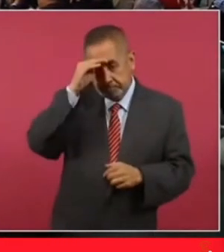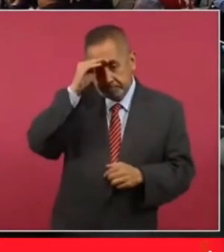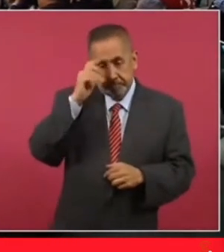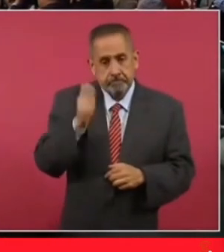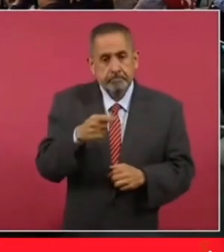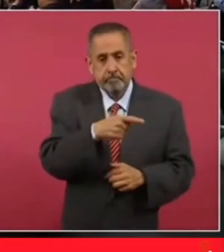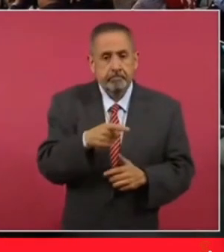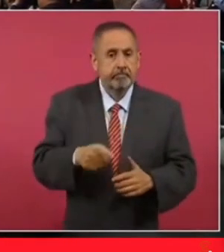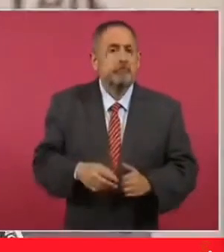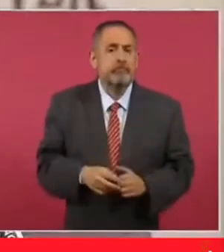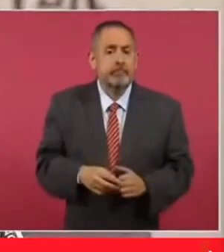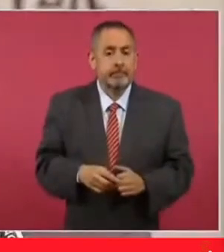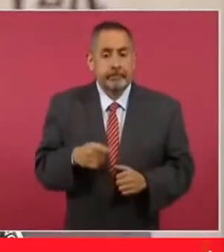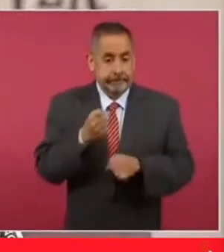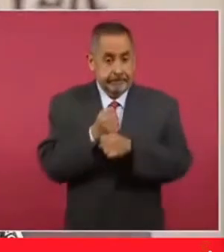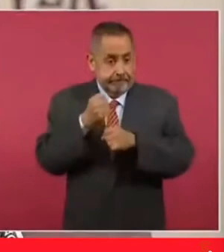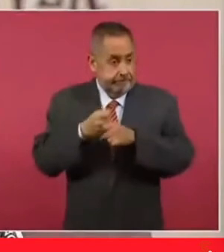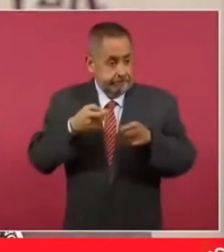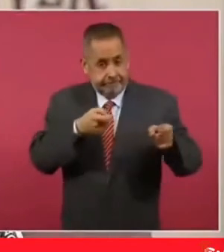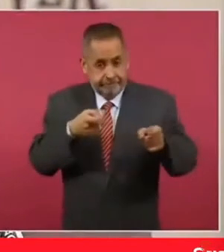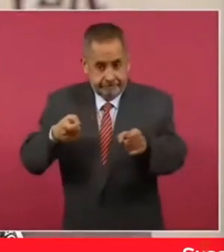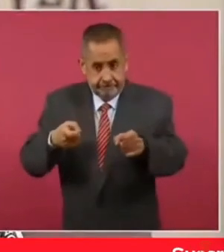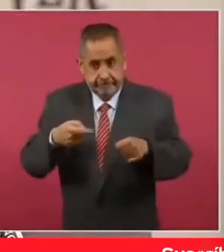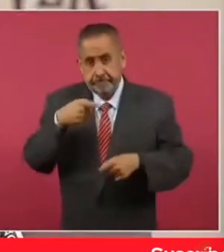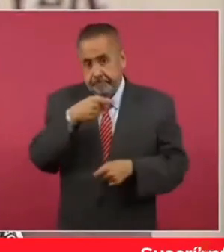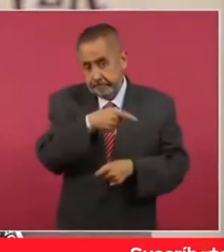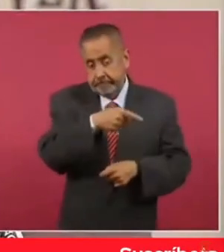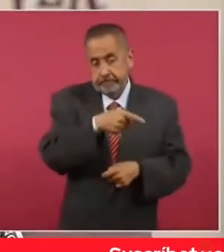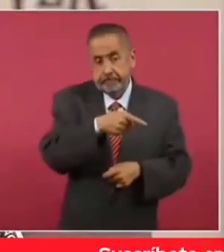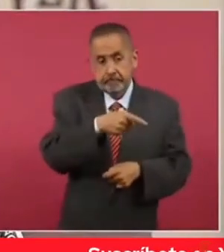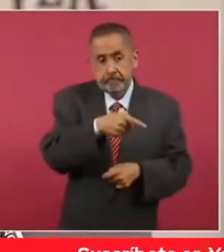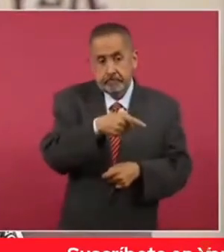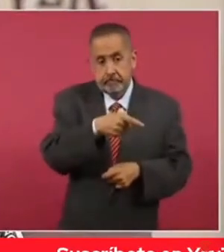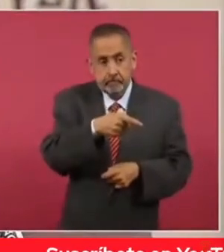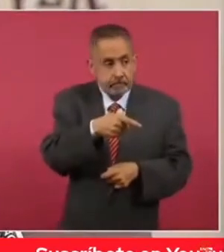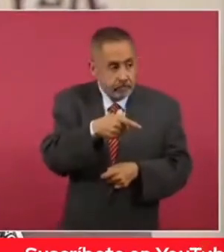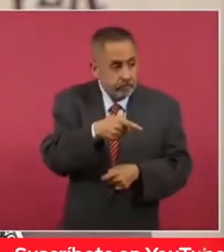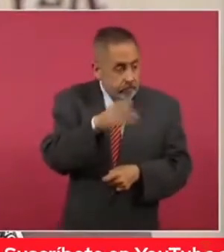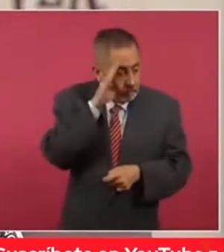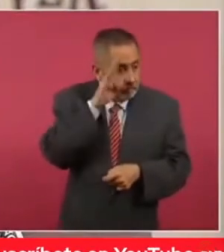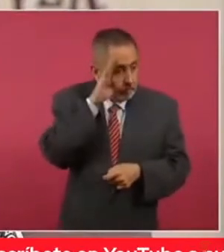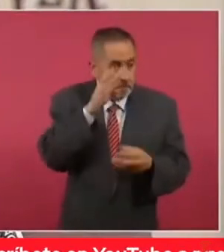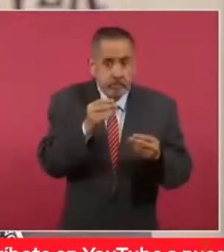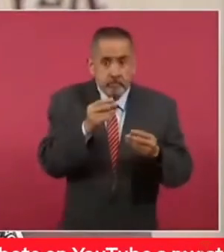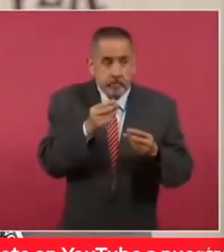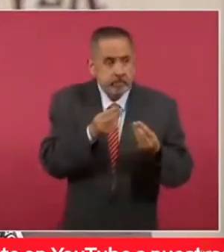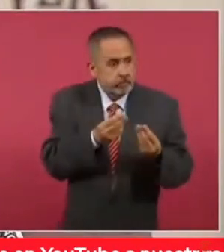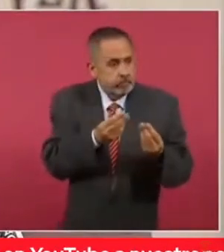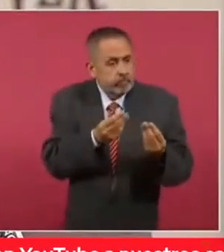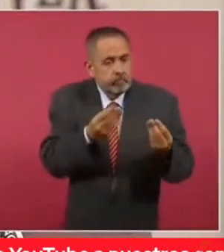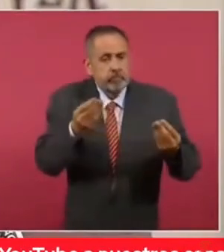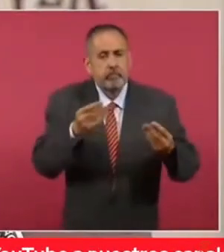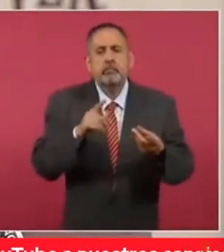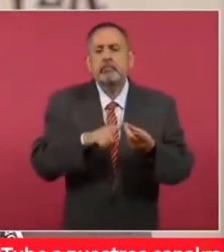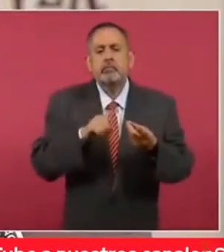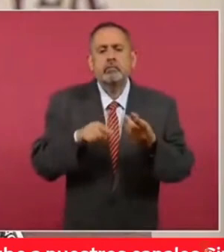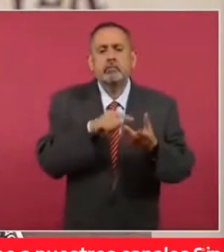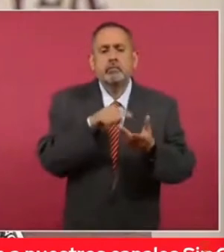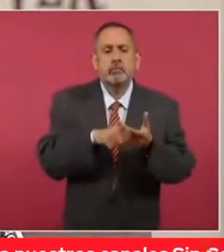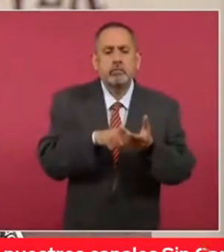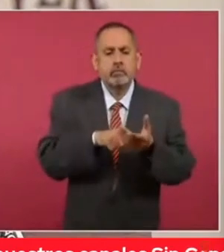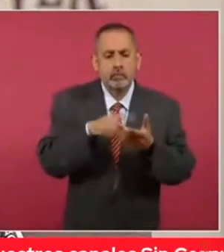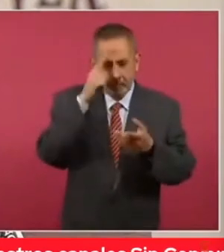de estas armas de fuego, donde se ha visto el incremento mucho, muy importante, es en